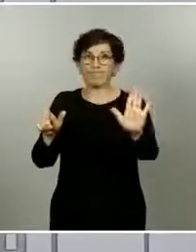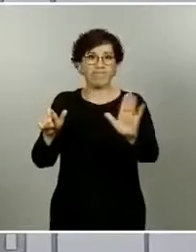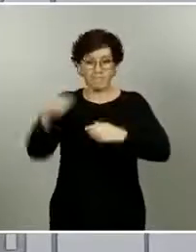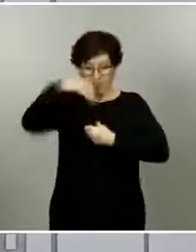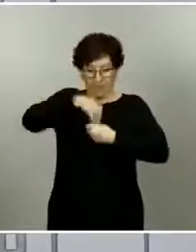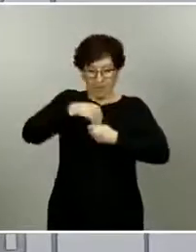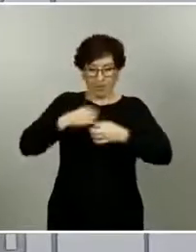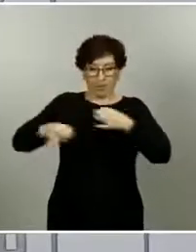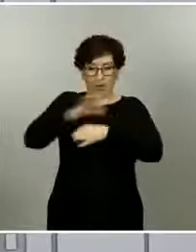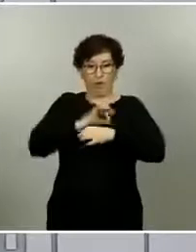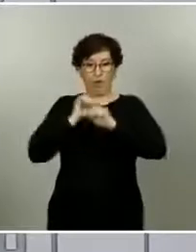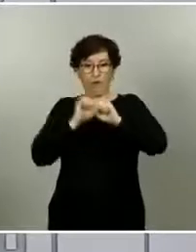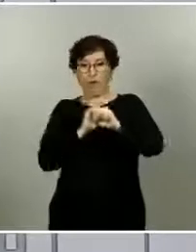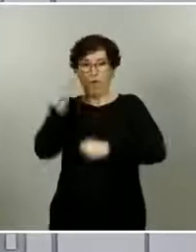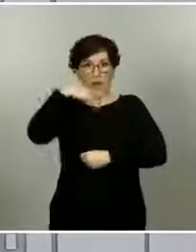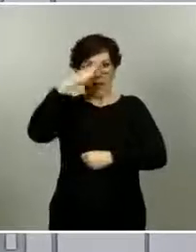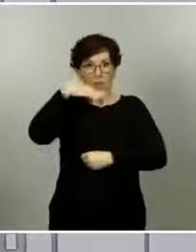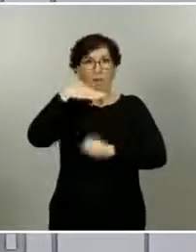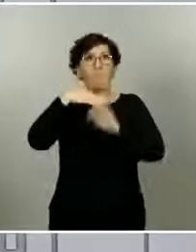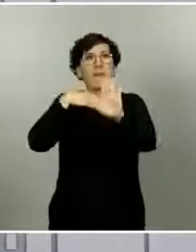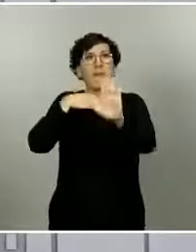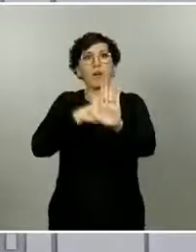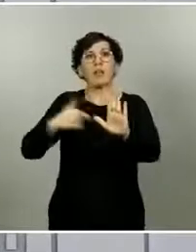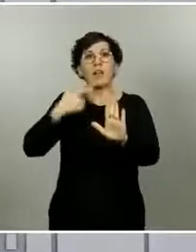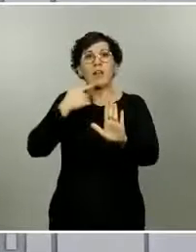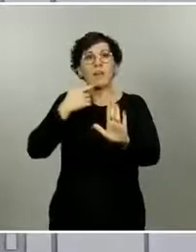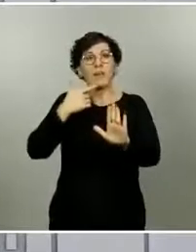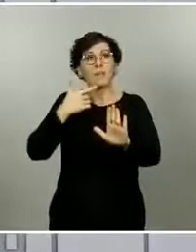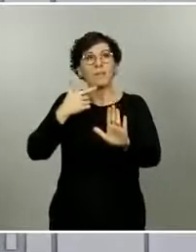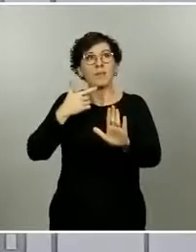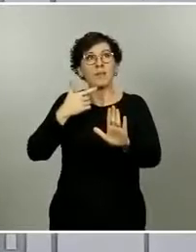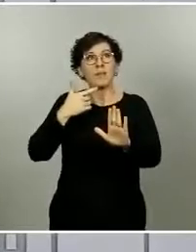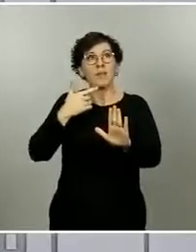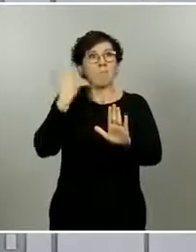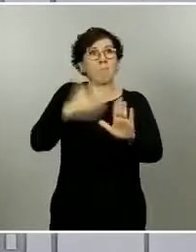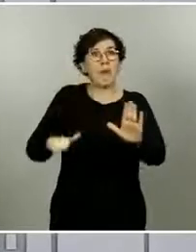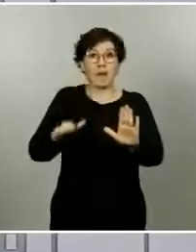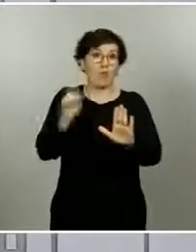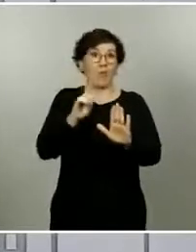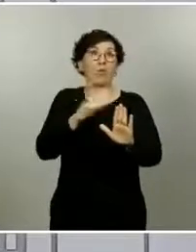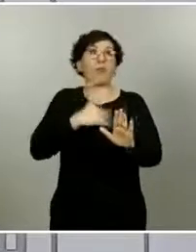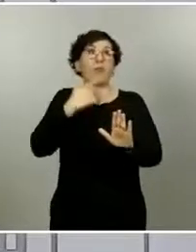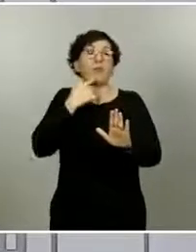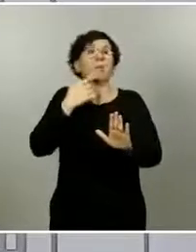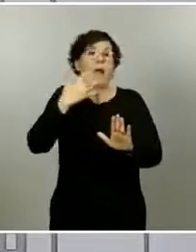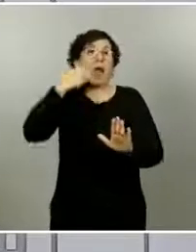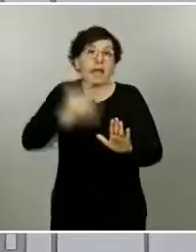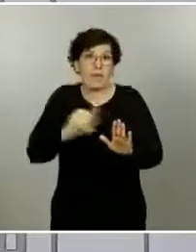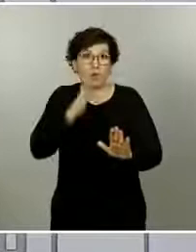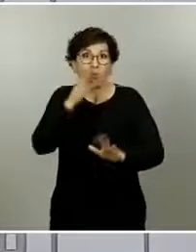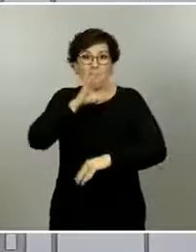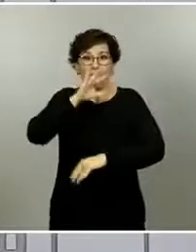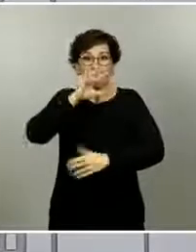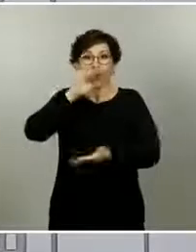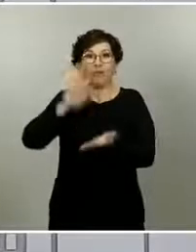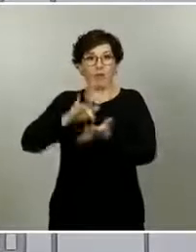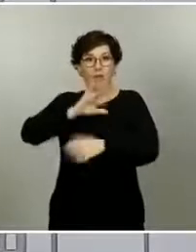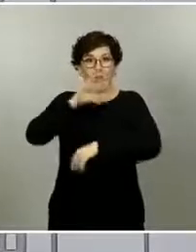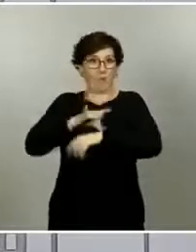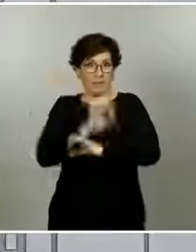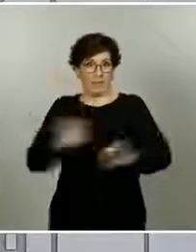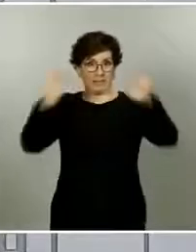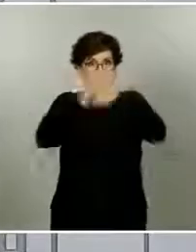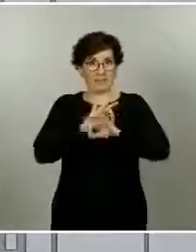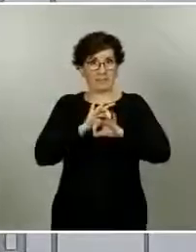expuestas, sino que están a riesgo porque no han pasado la enfermedad. Eso asumiendo que el otro 5